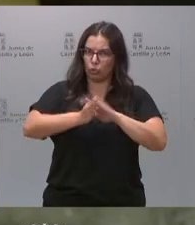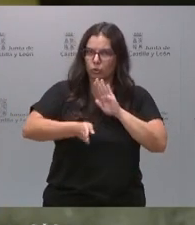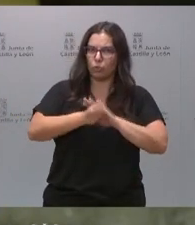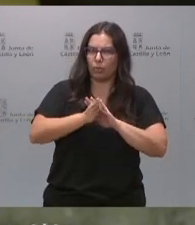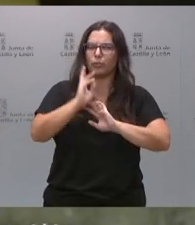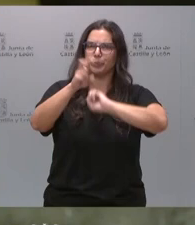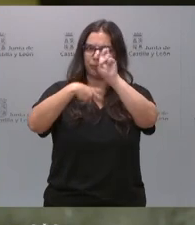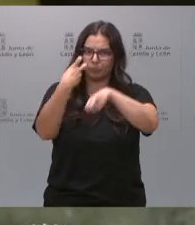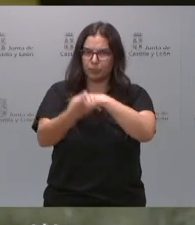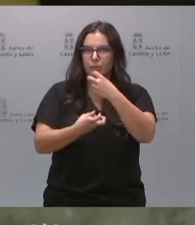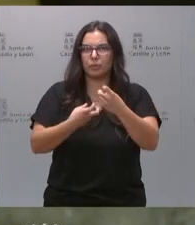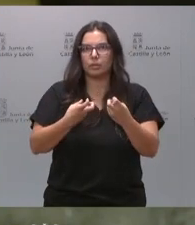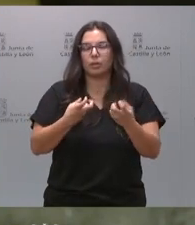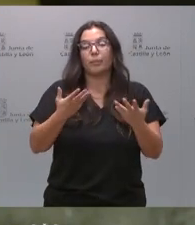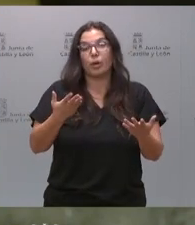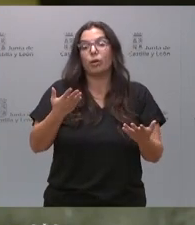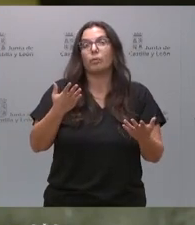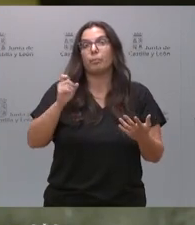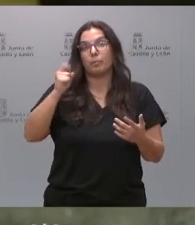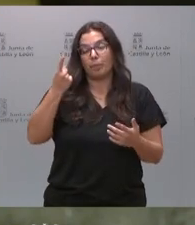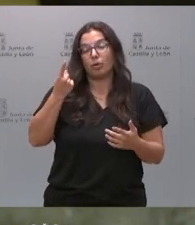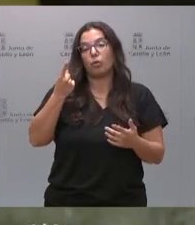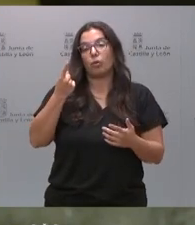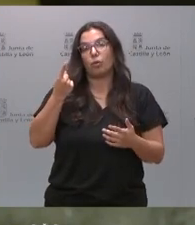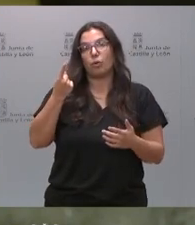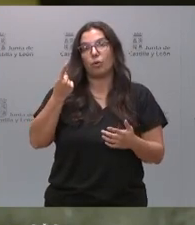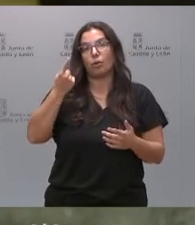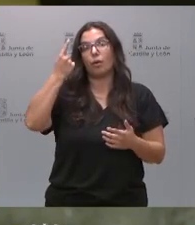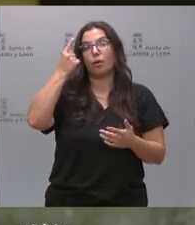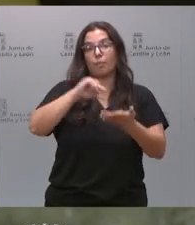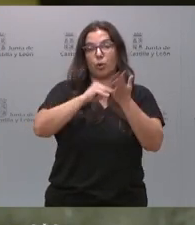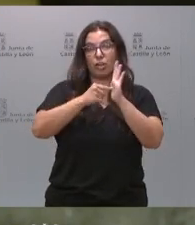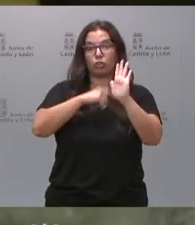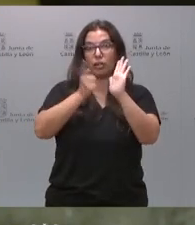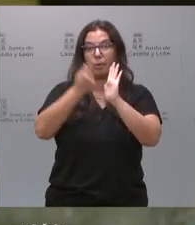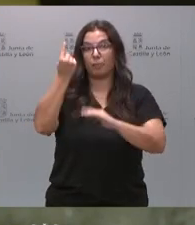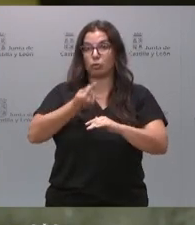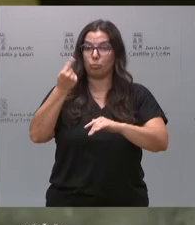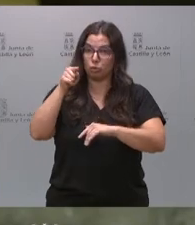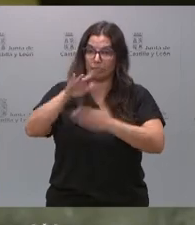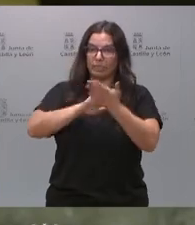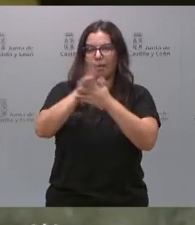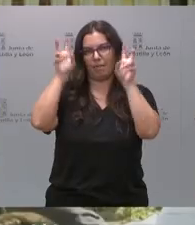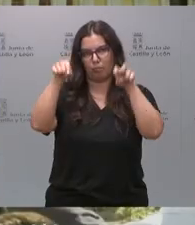Seguiremos actualizando. Pero eso ya cuando presentemos el proyecto de ley de presupuestos hablaremos de ello.